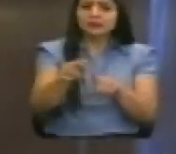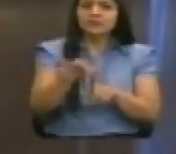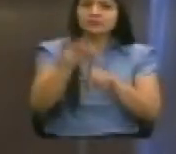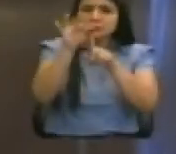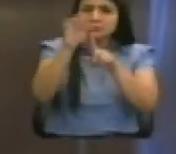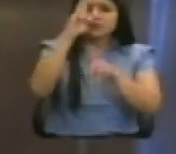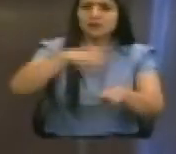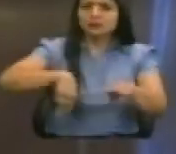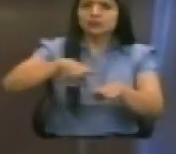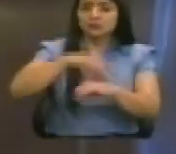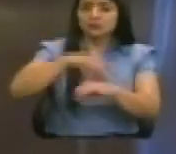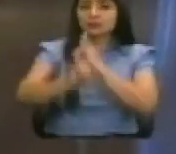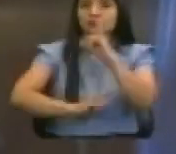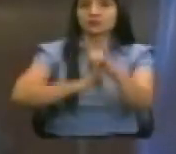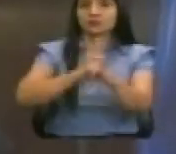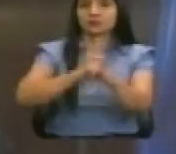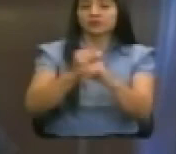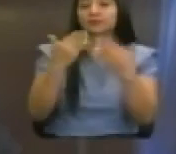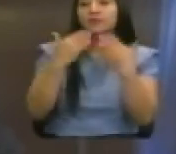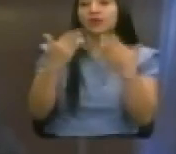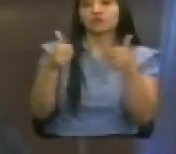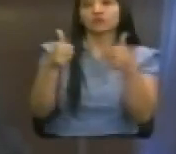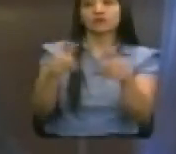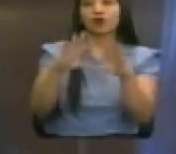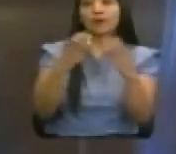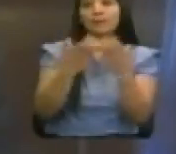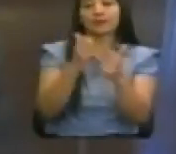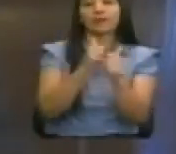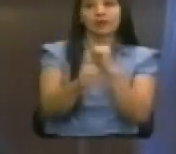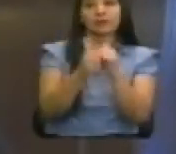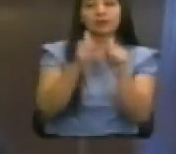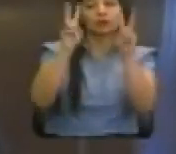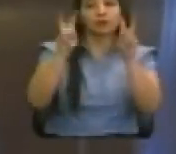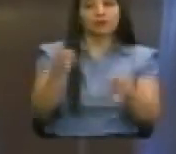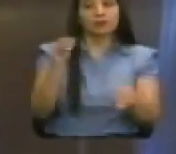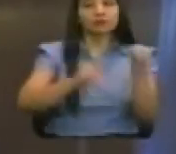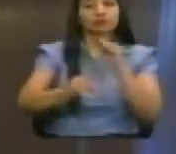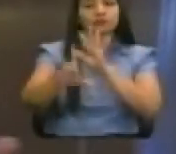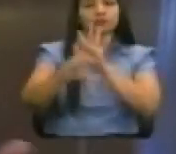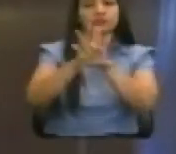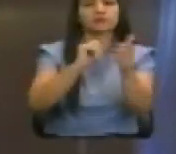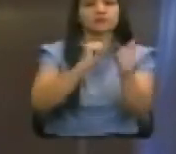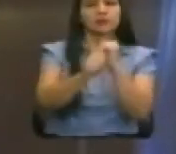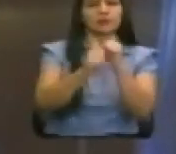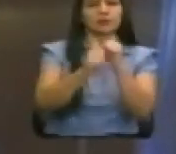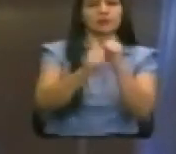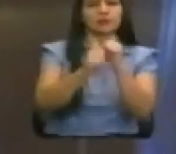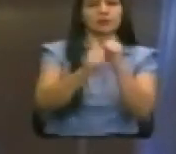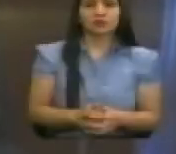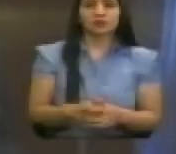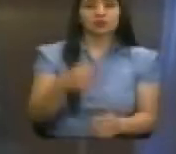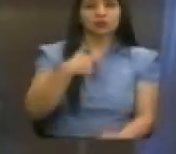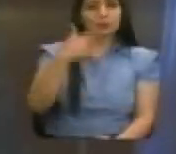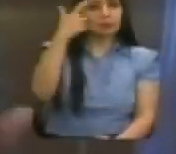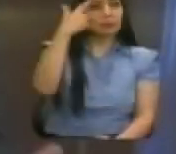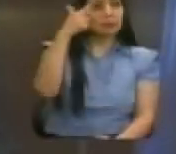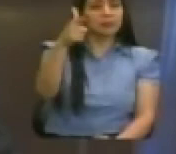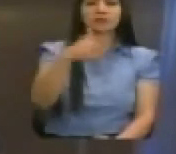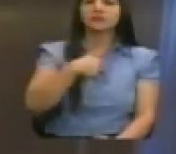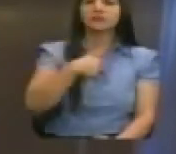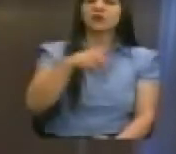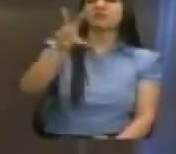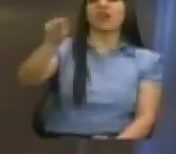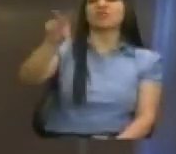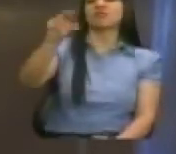Comisión de Deporte esté tratando este tema. La ley del deporte. Creo que nadie vamos a tener obstáculos